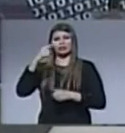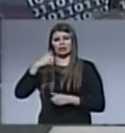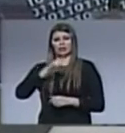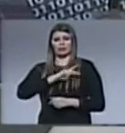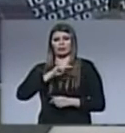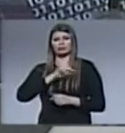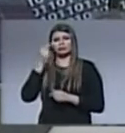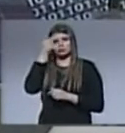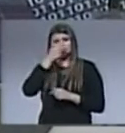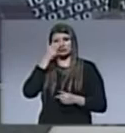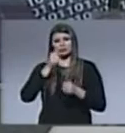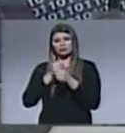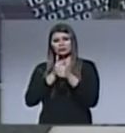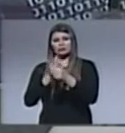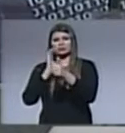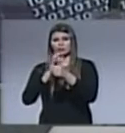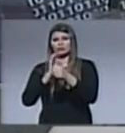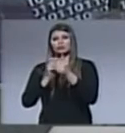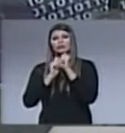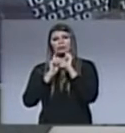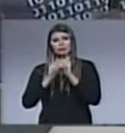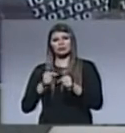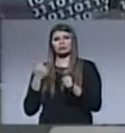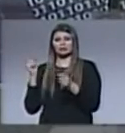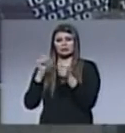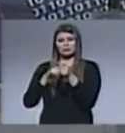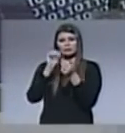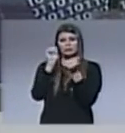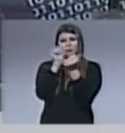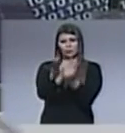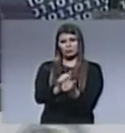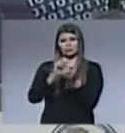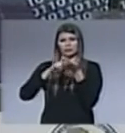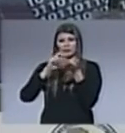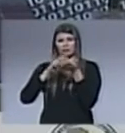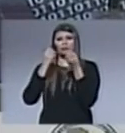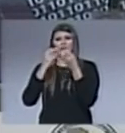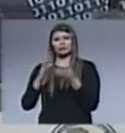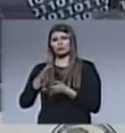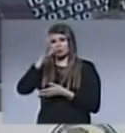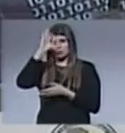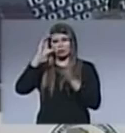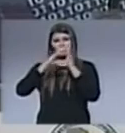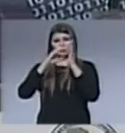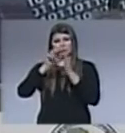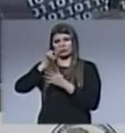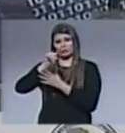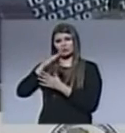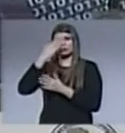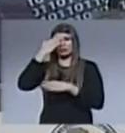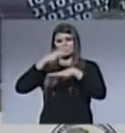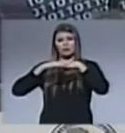espiritual. Él está atado por las Sagradas Escrituras. En Romanos 12, Pablo dice